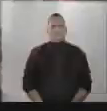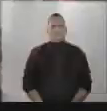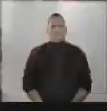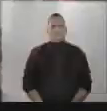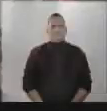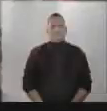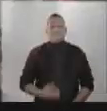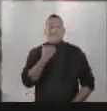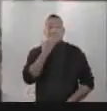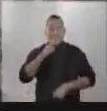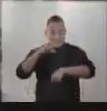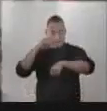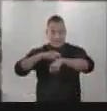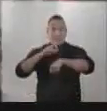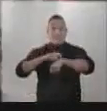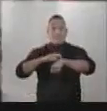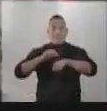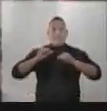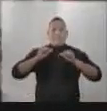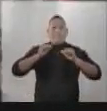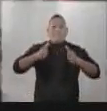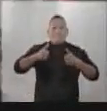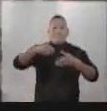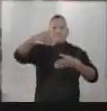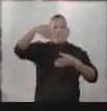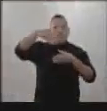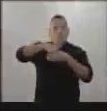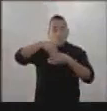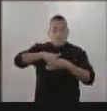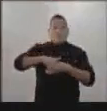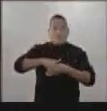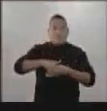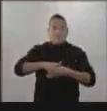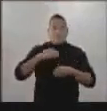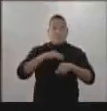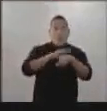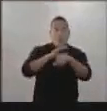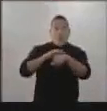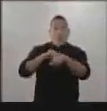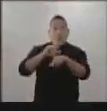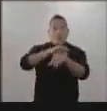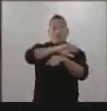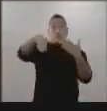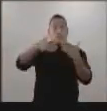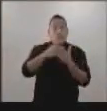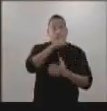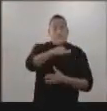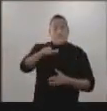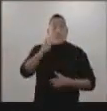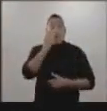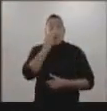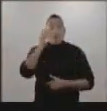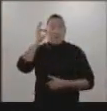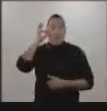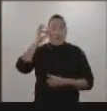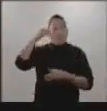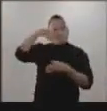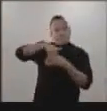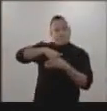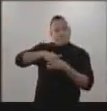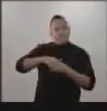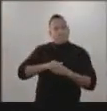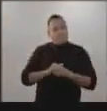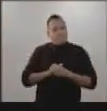A pocas horas del inicio de la jornada electoral nos dirigimos a todas las electoras y los electores